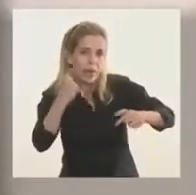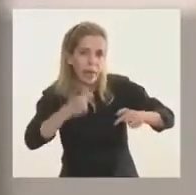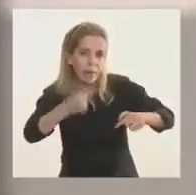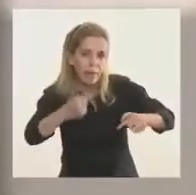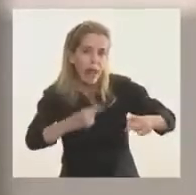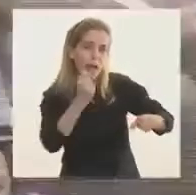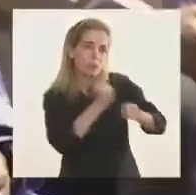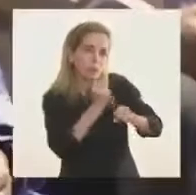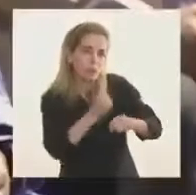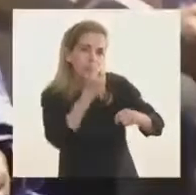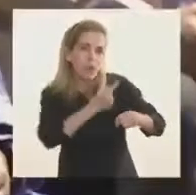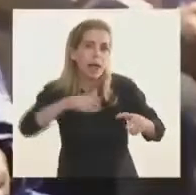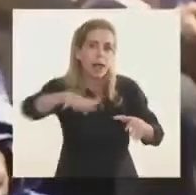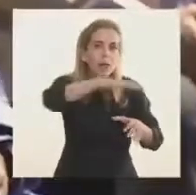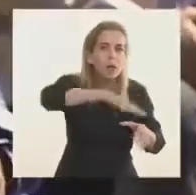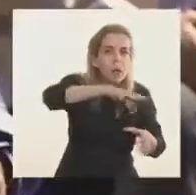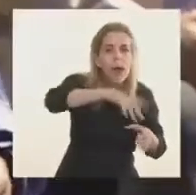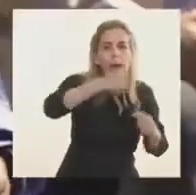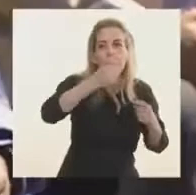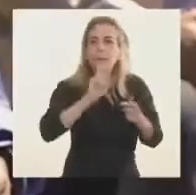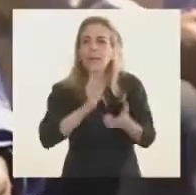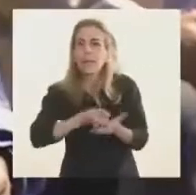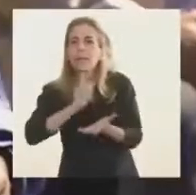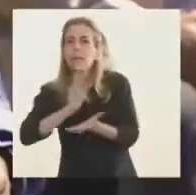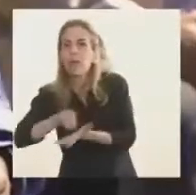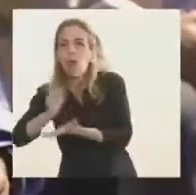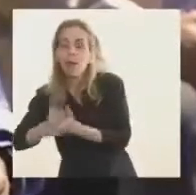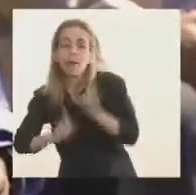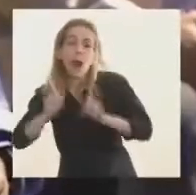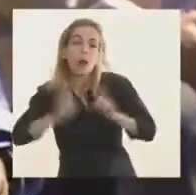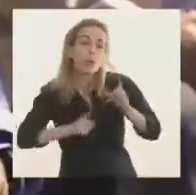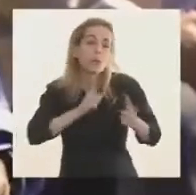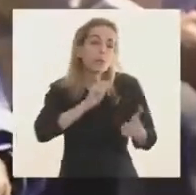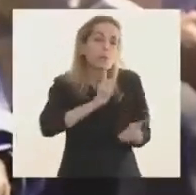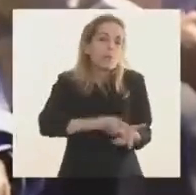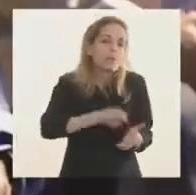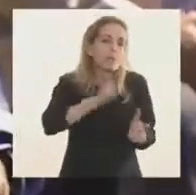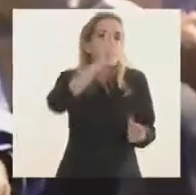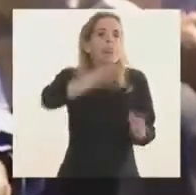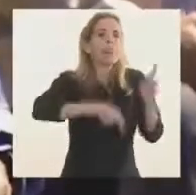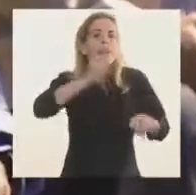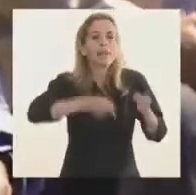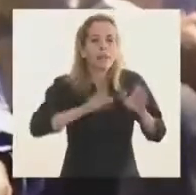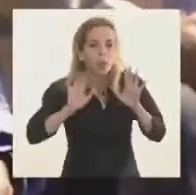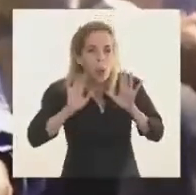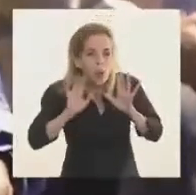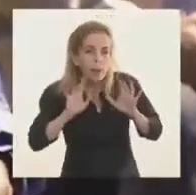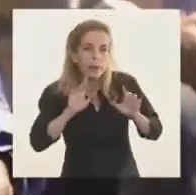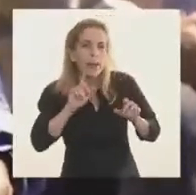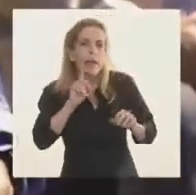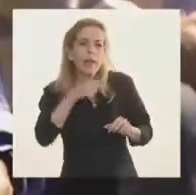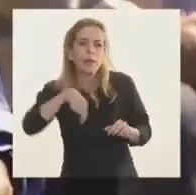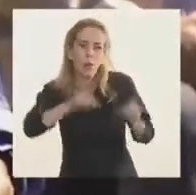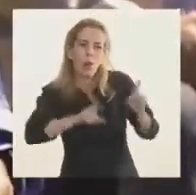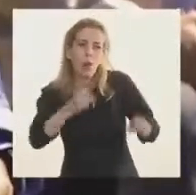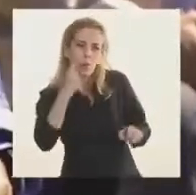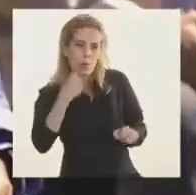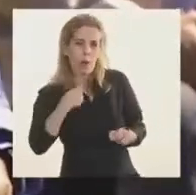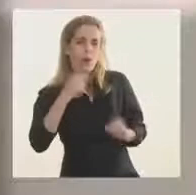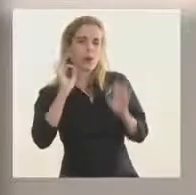distintas medidas, en algunos casos con restricciones, todos los que me conocen saben que